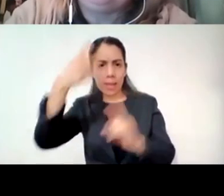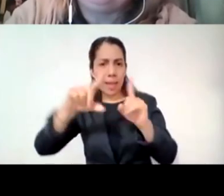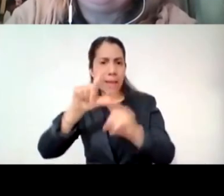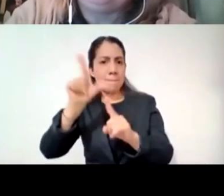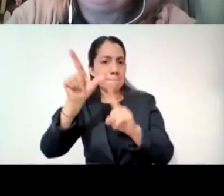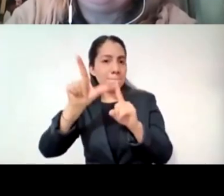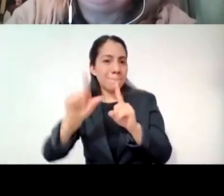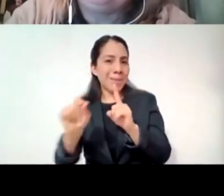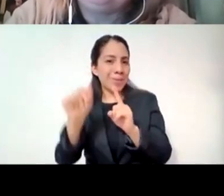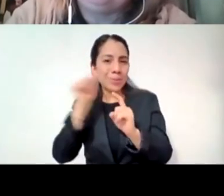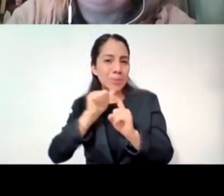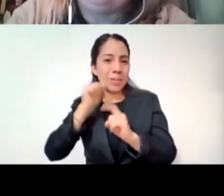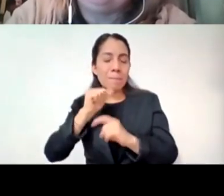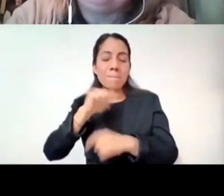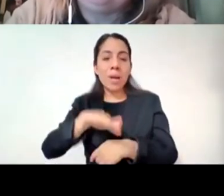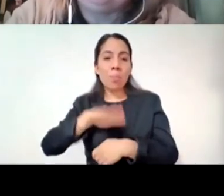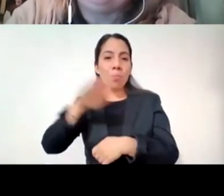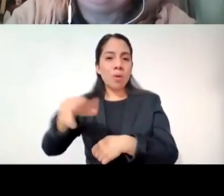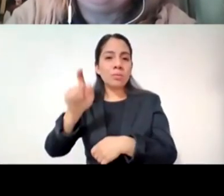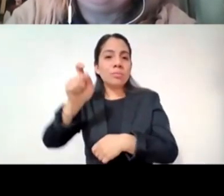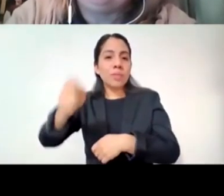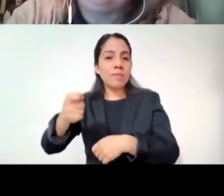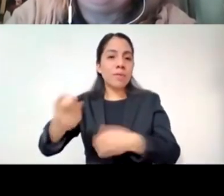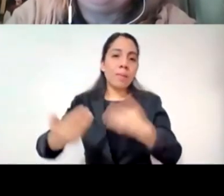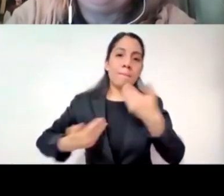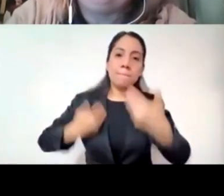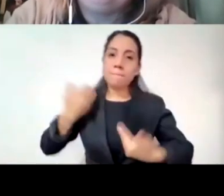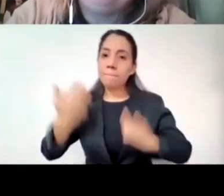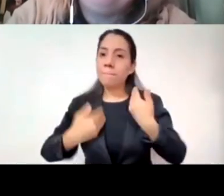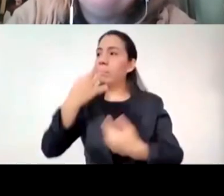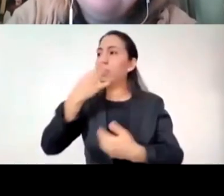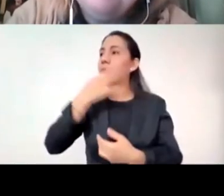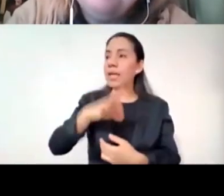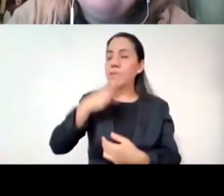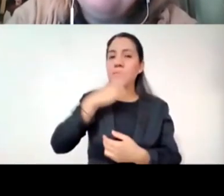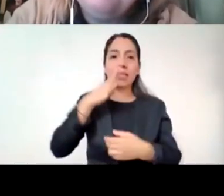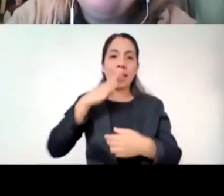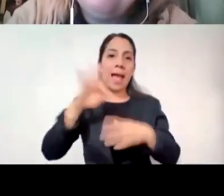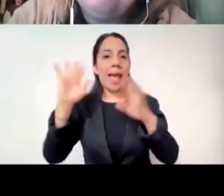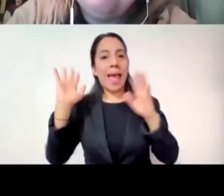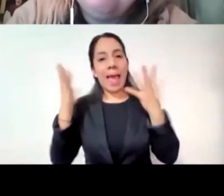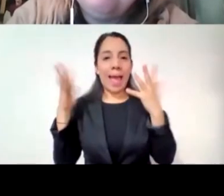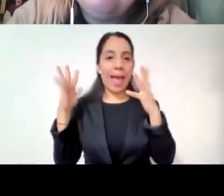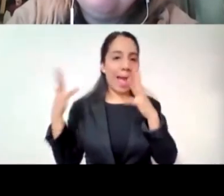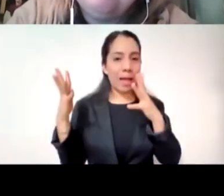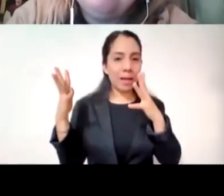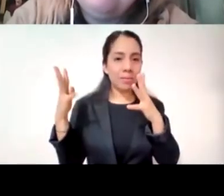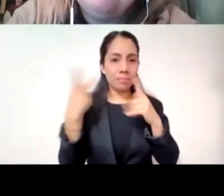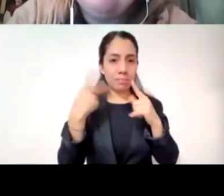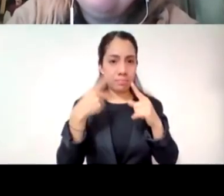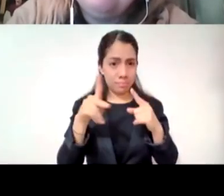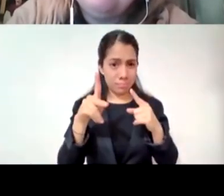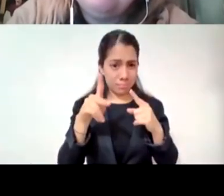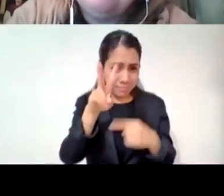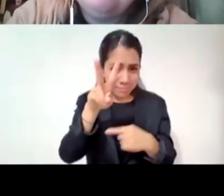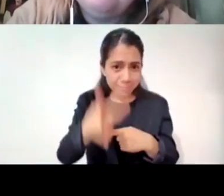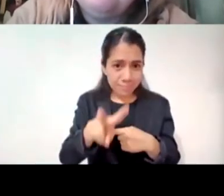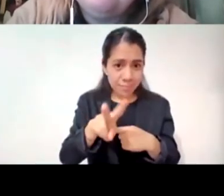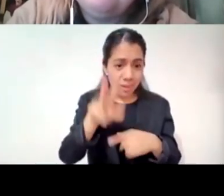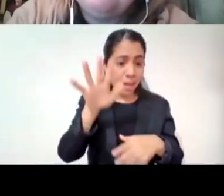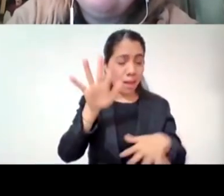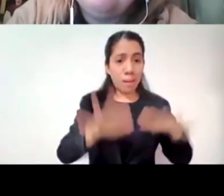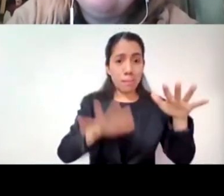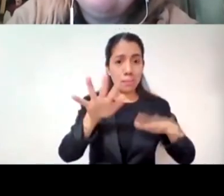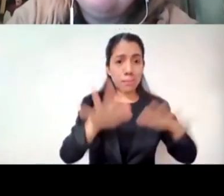dos días al año el resto del año no se habla de esto entonces es imposible poder trabajar es muy complicado y he